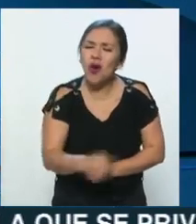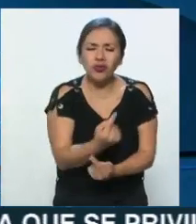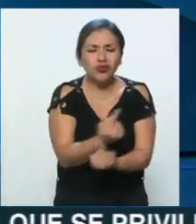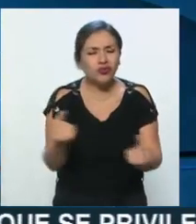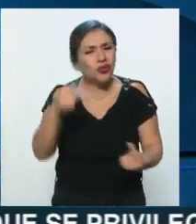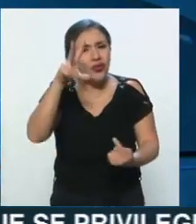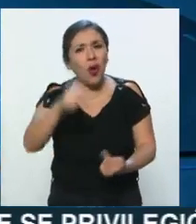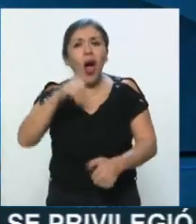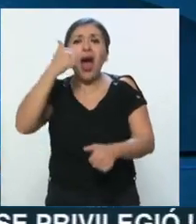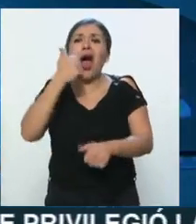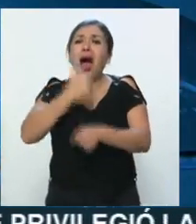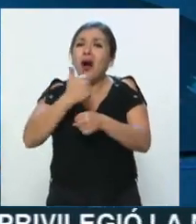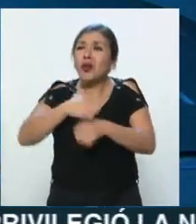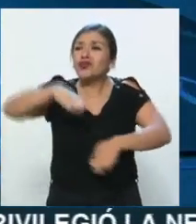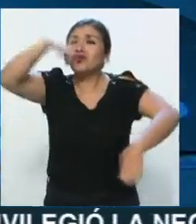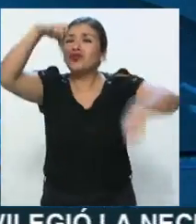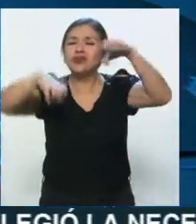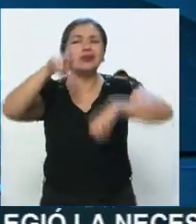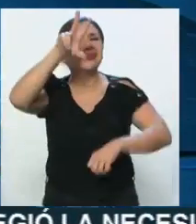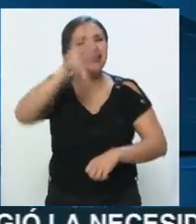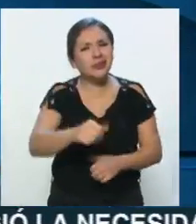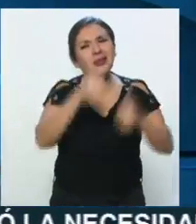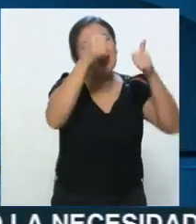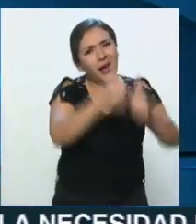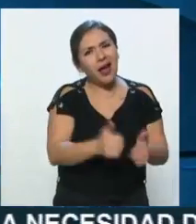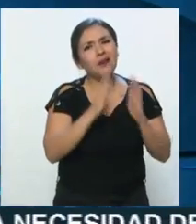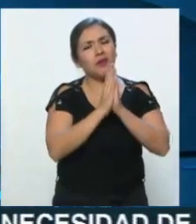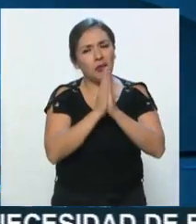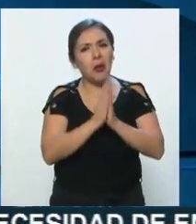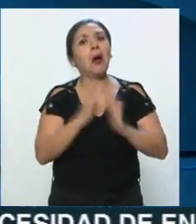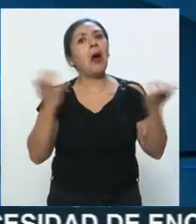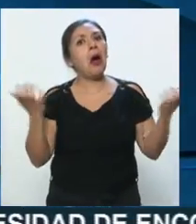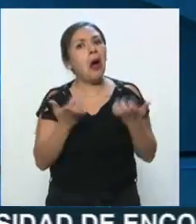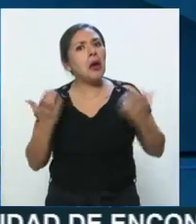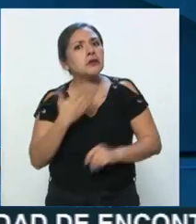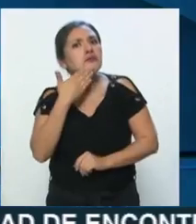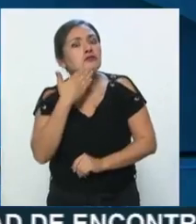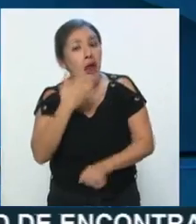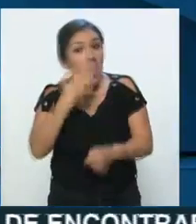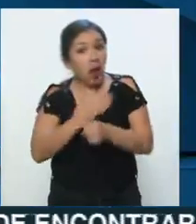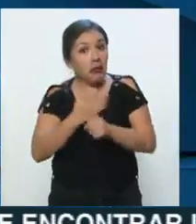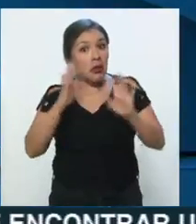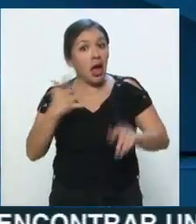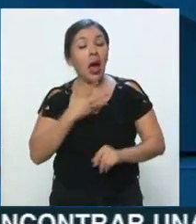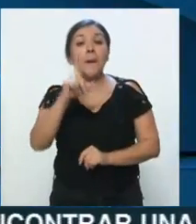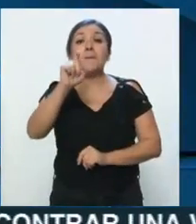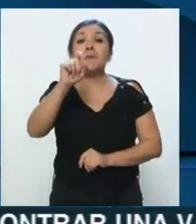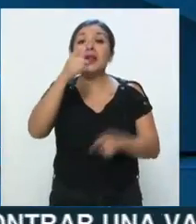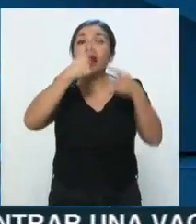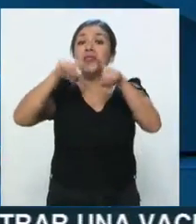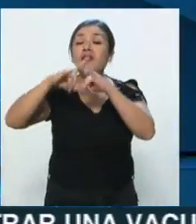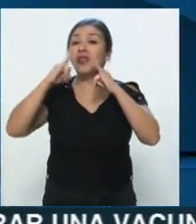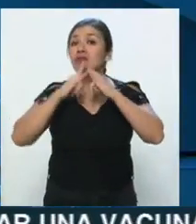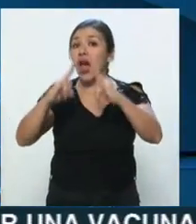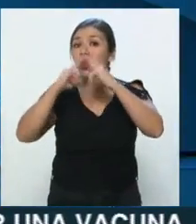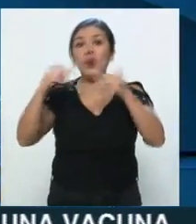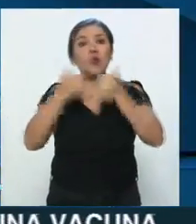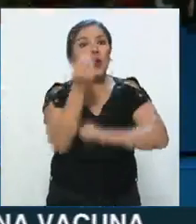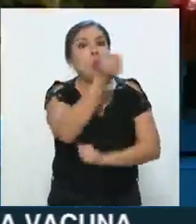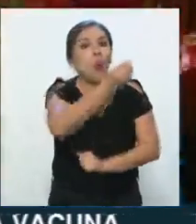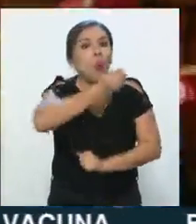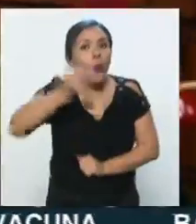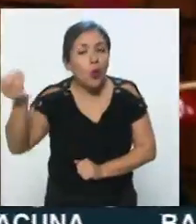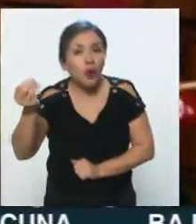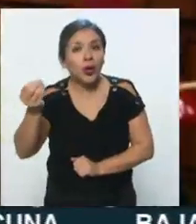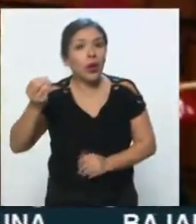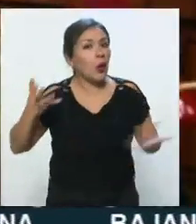delicados, y pues lo logramos, y ya llevamos ahorita 20 tianguis ordenados, son